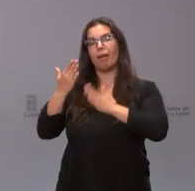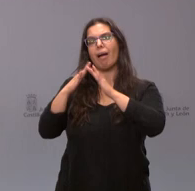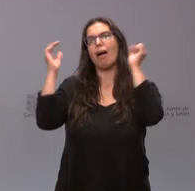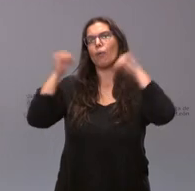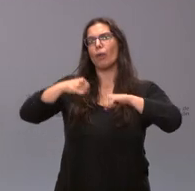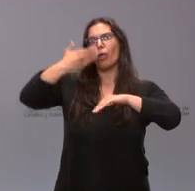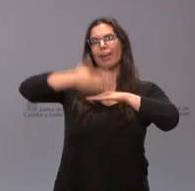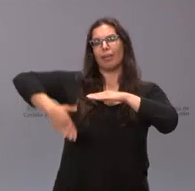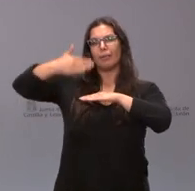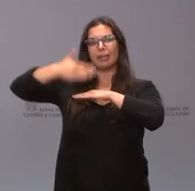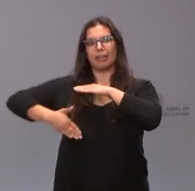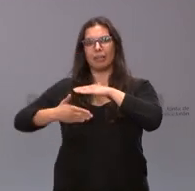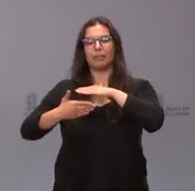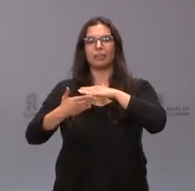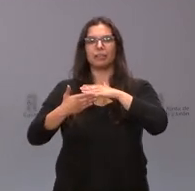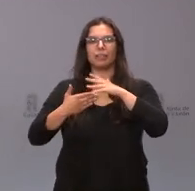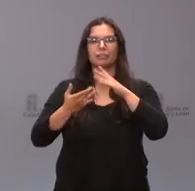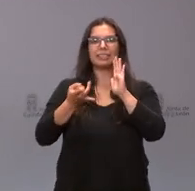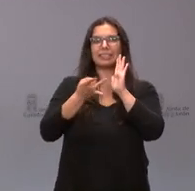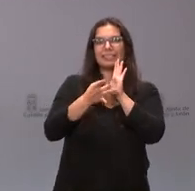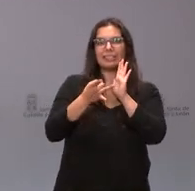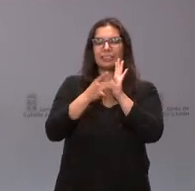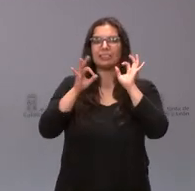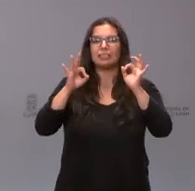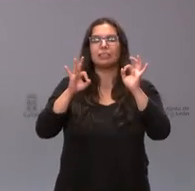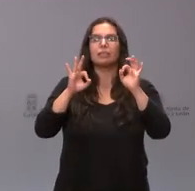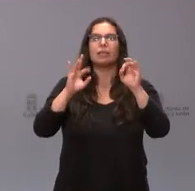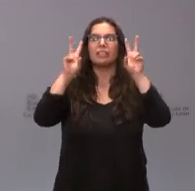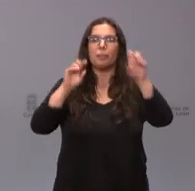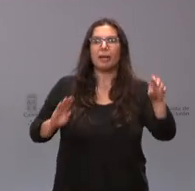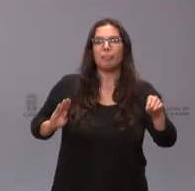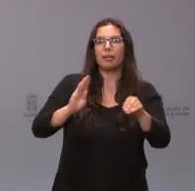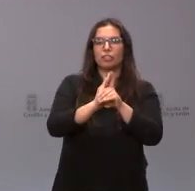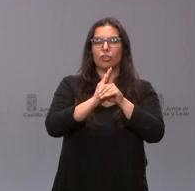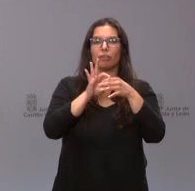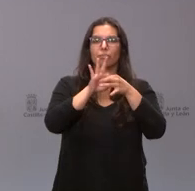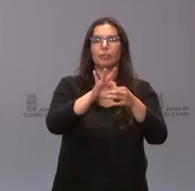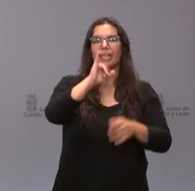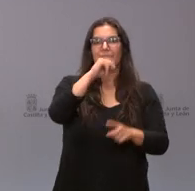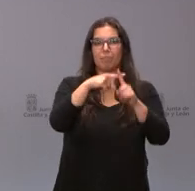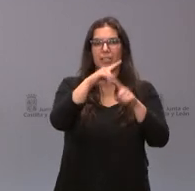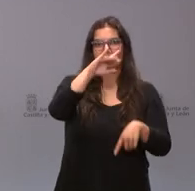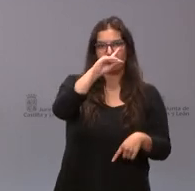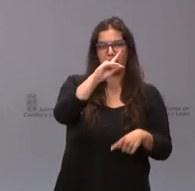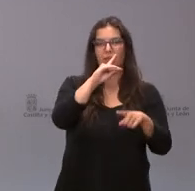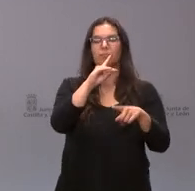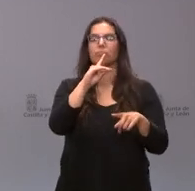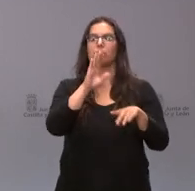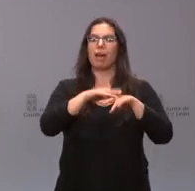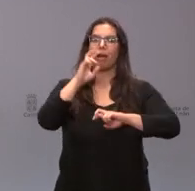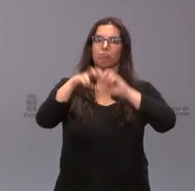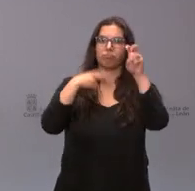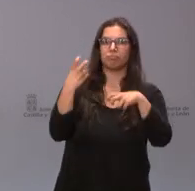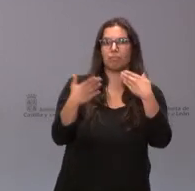cuantitativos de algunas inversiones en materia de IMAXDE también para el sector empresarial, para la modernización económica. En